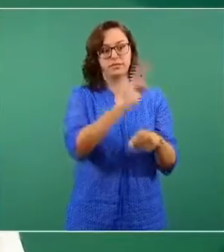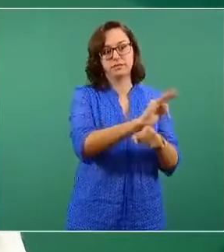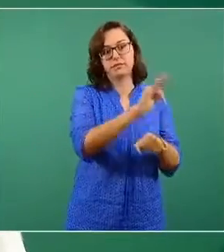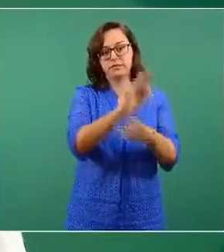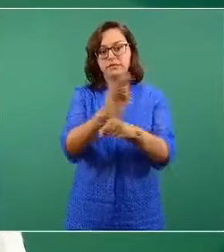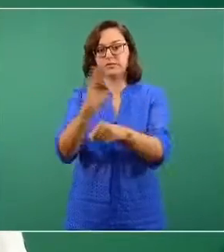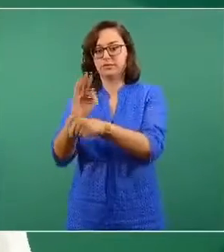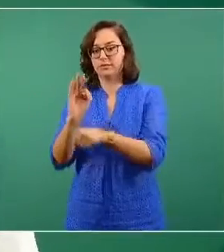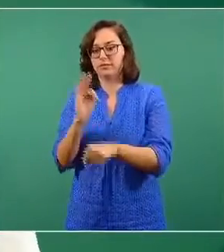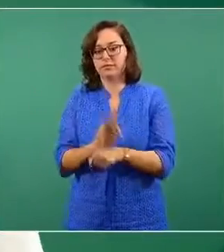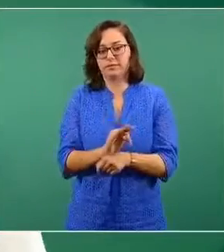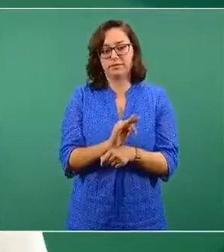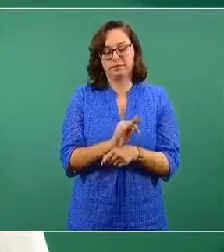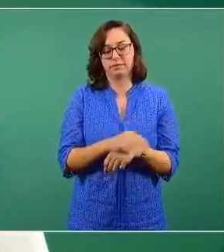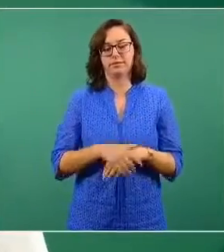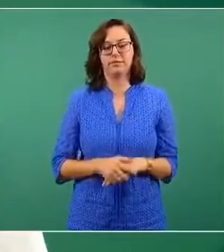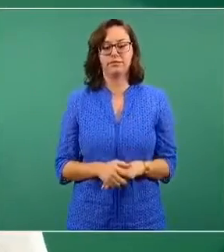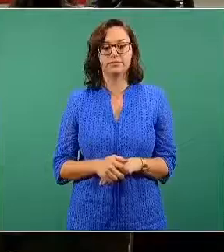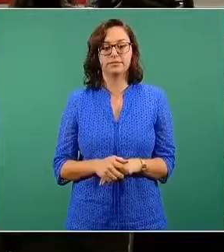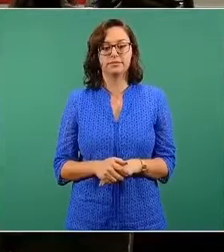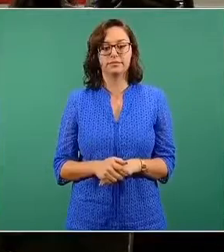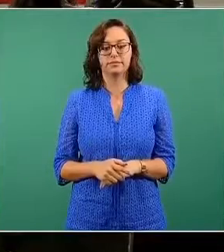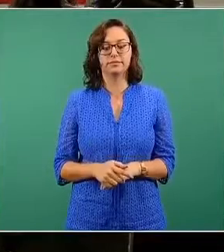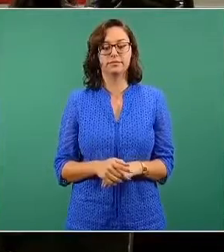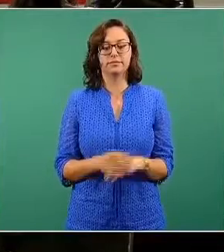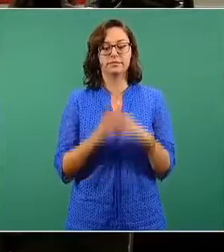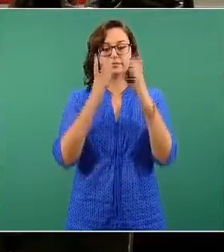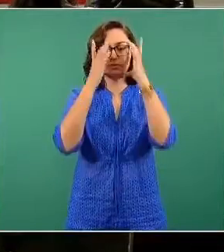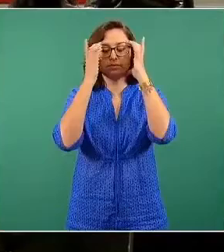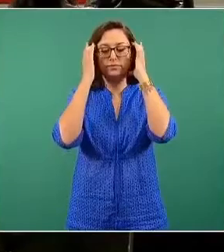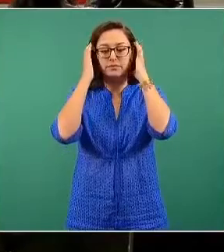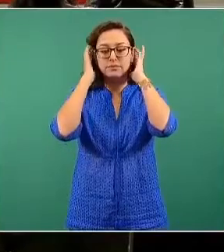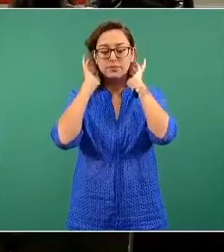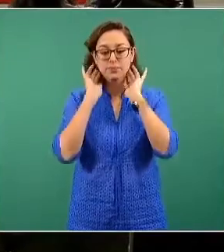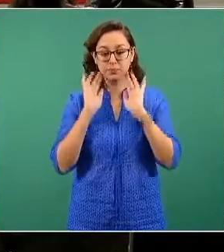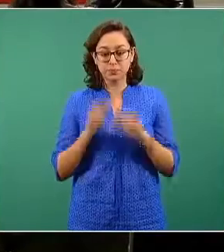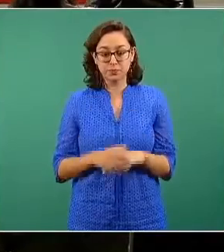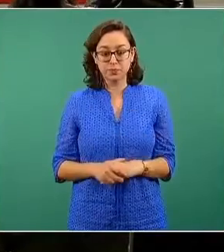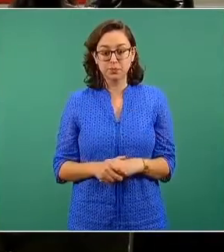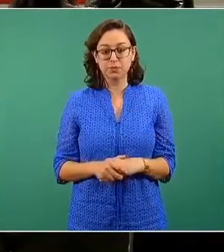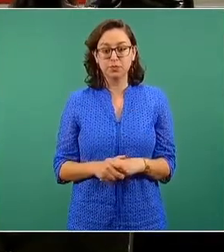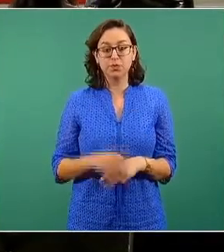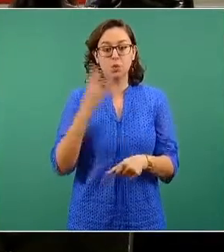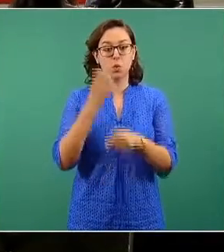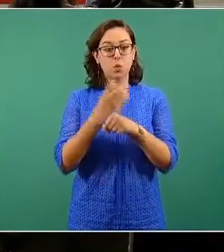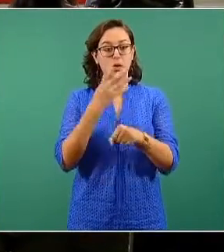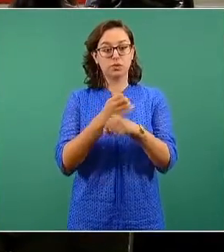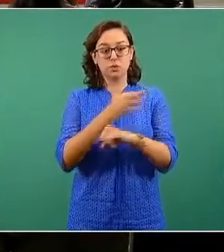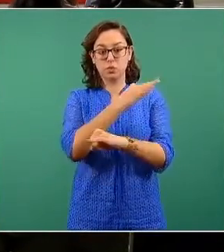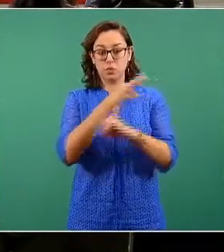a personas menores de edad. El cuarto y el último, gracias.